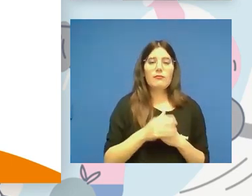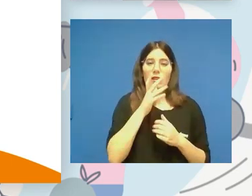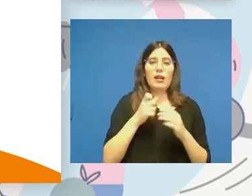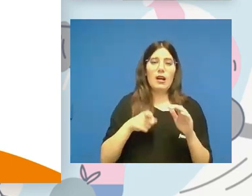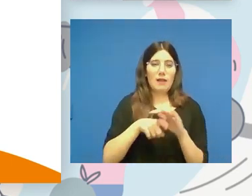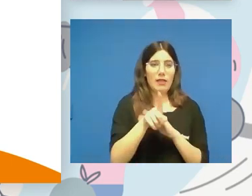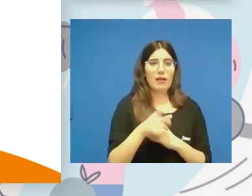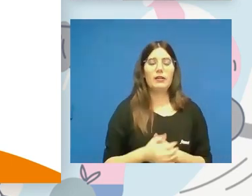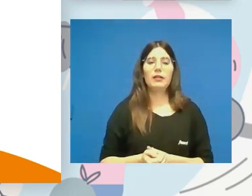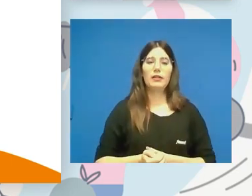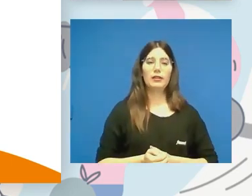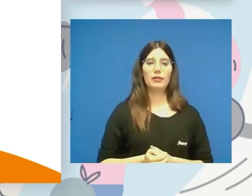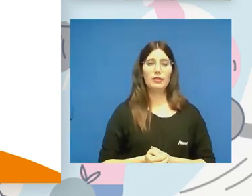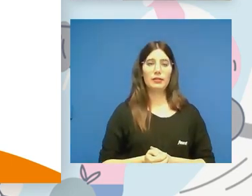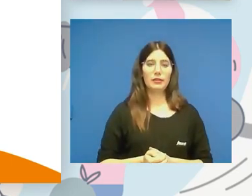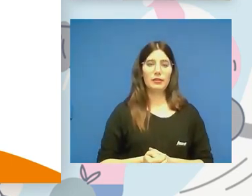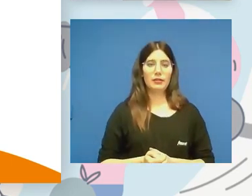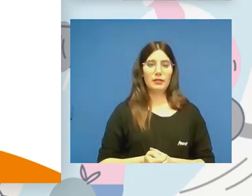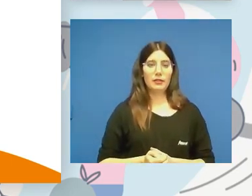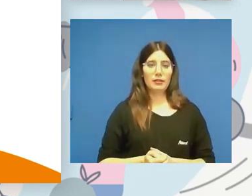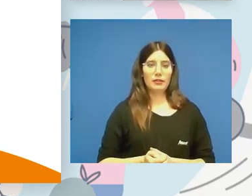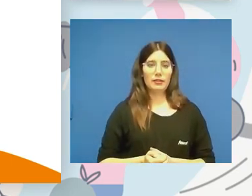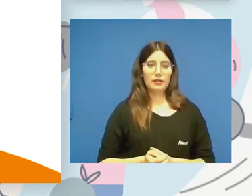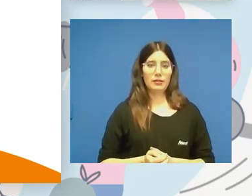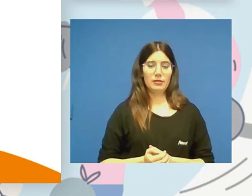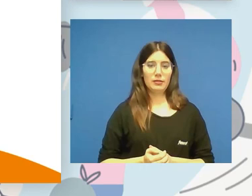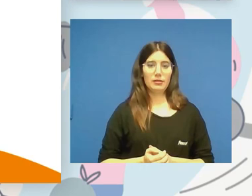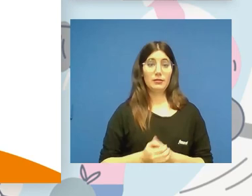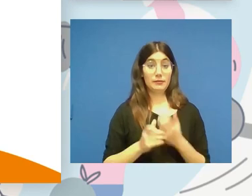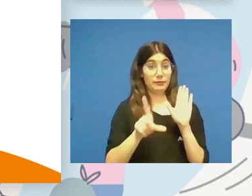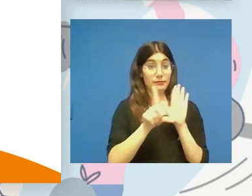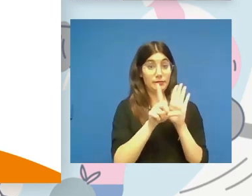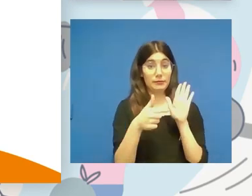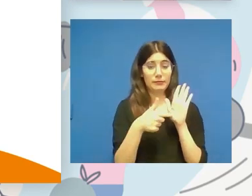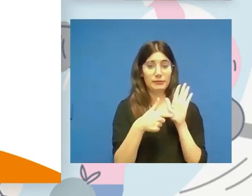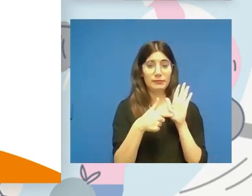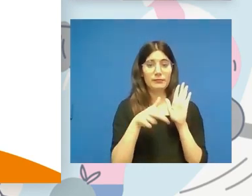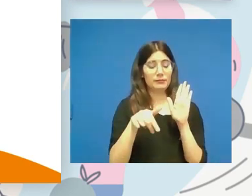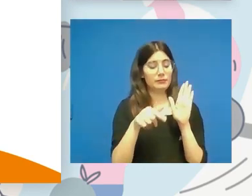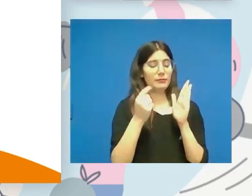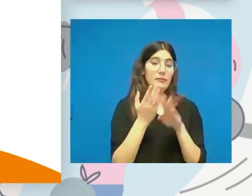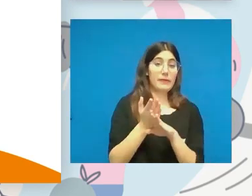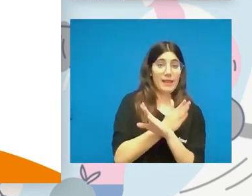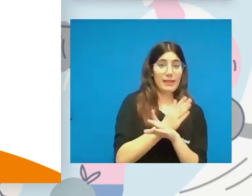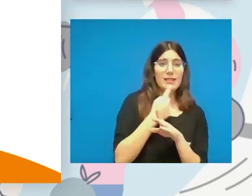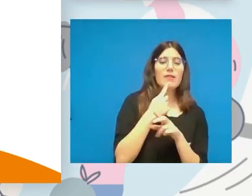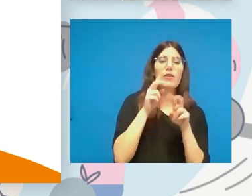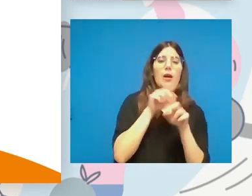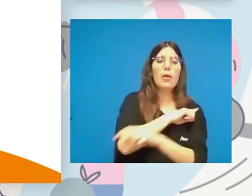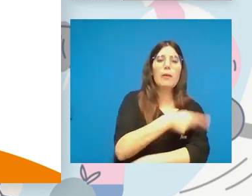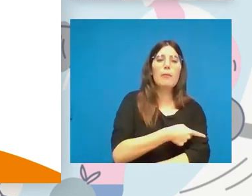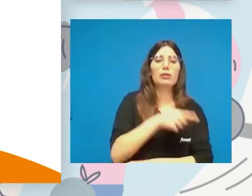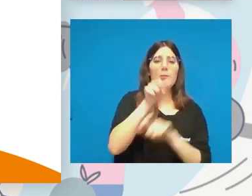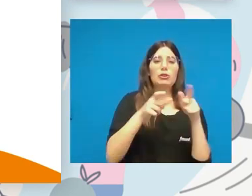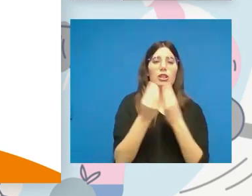esta materia. De hecho, la ley en su preámbulo ya marca el deporte de personas con discapacidad